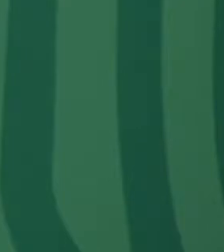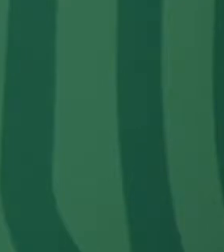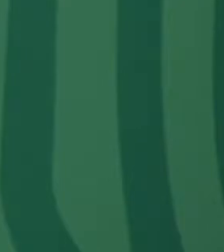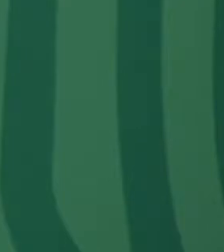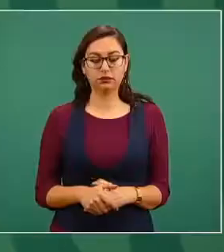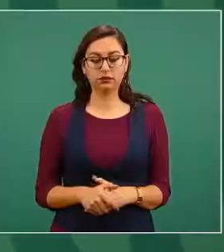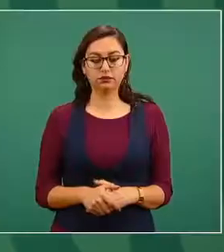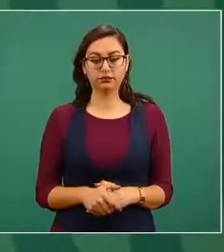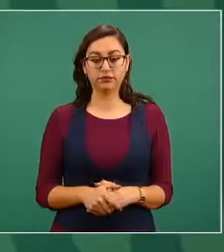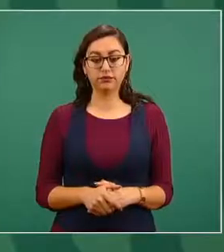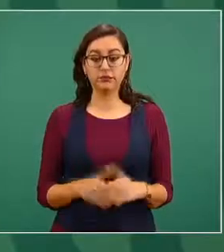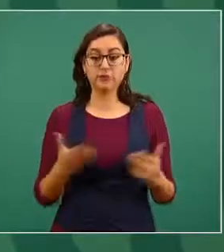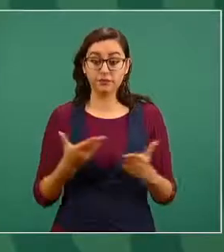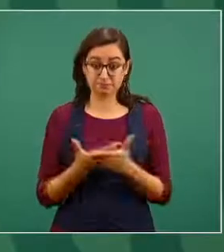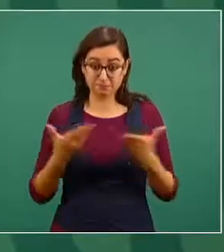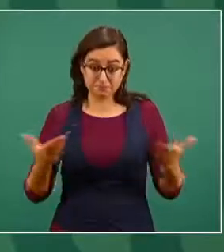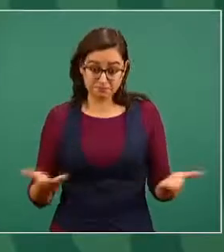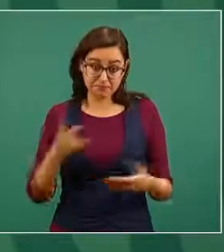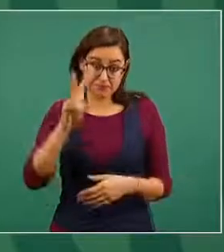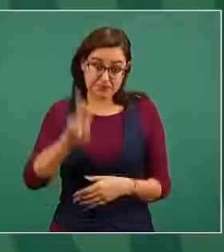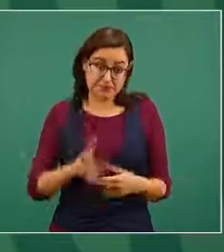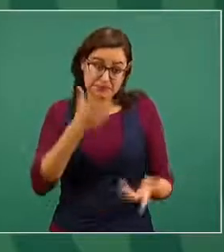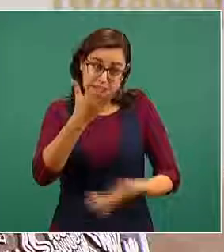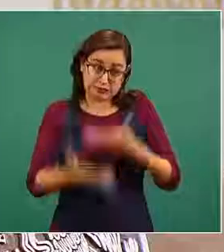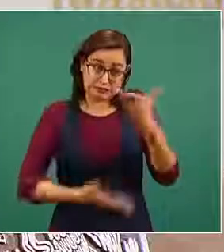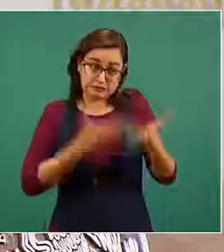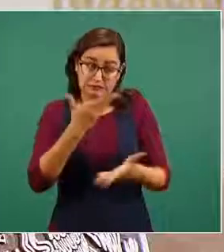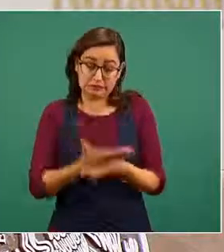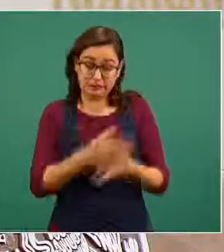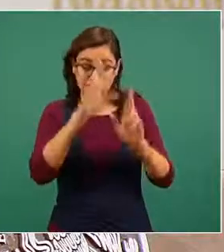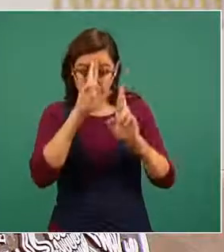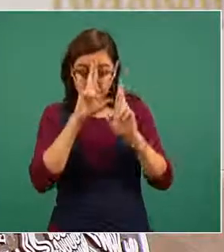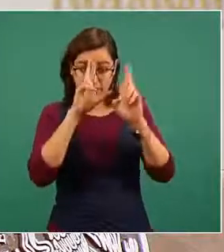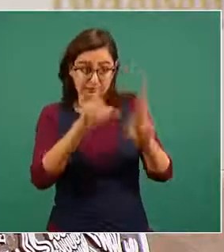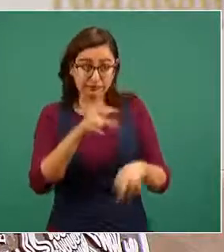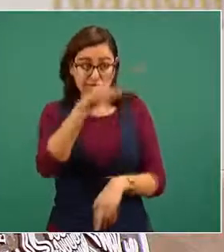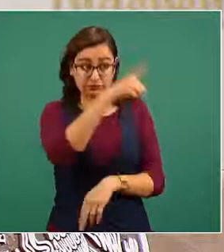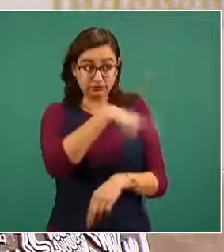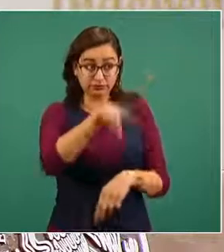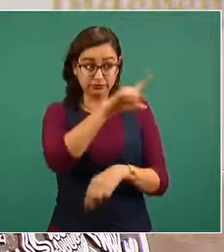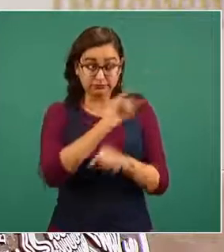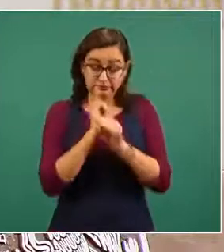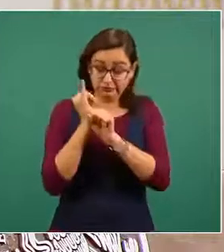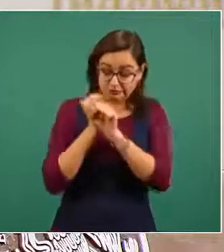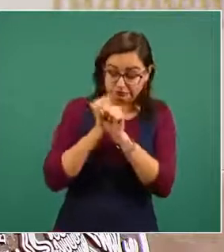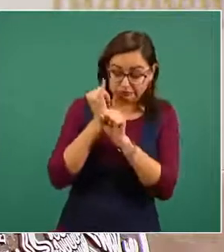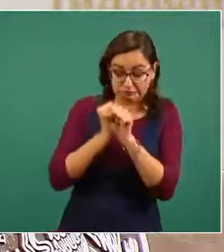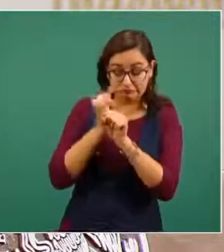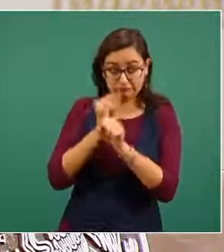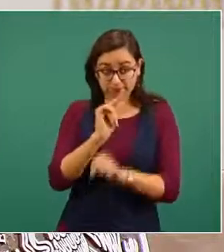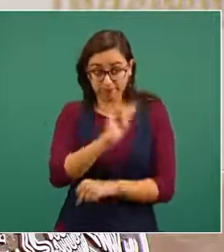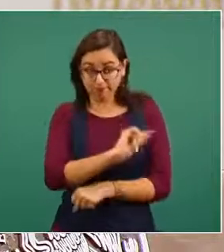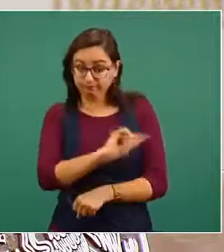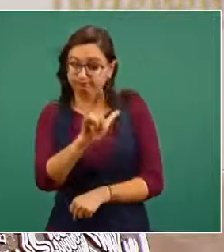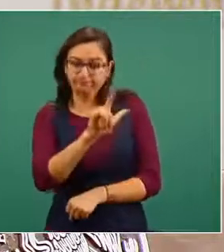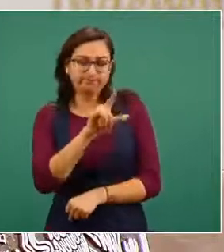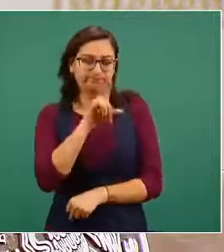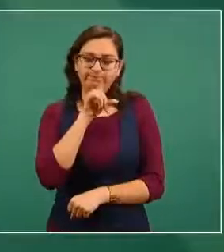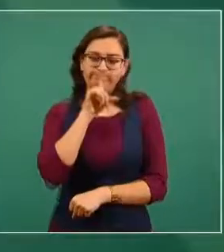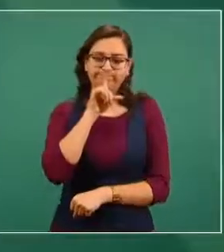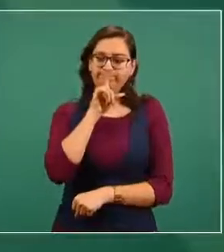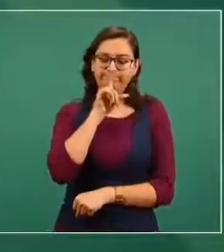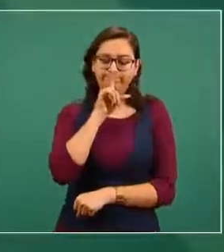aunque nosotros respetamos a los gobiernos extranjeros y somos